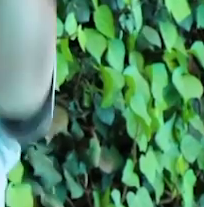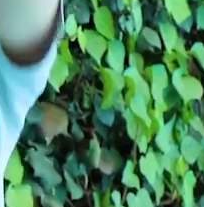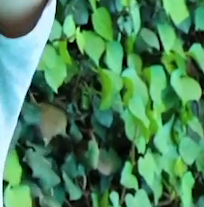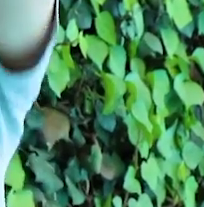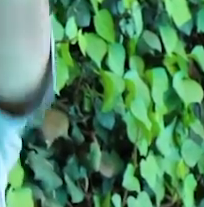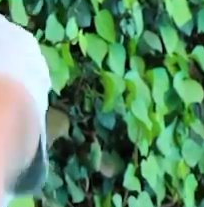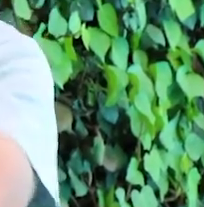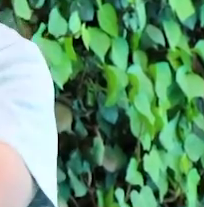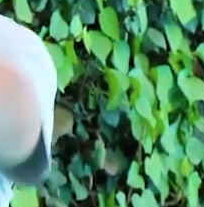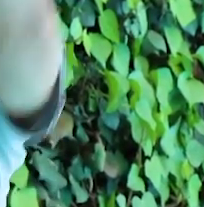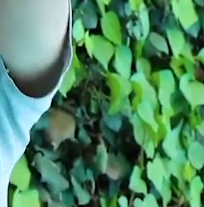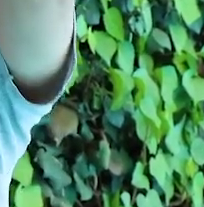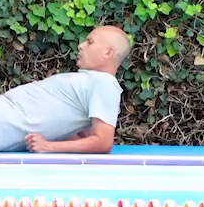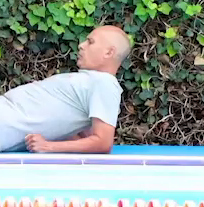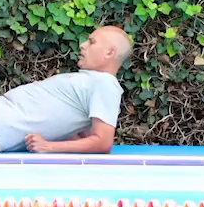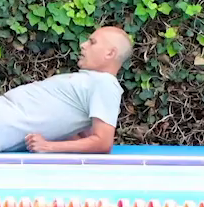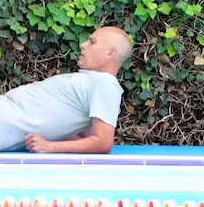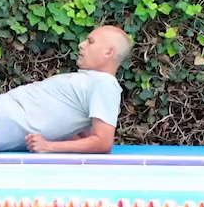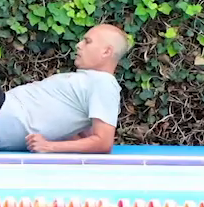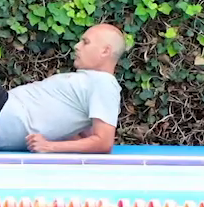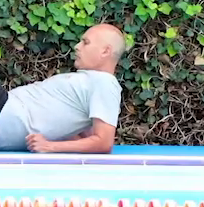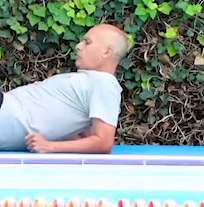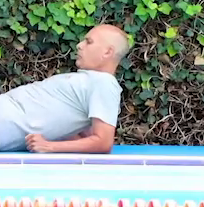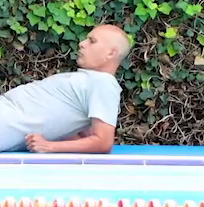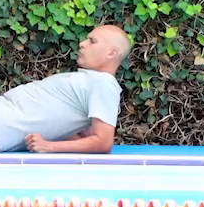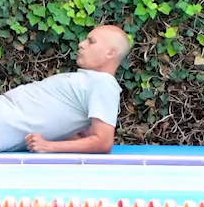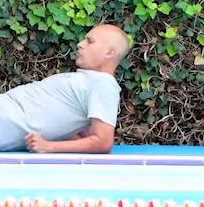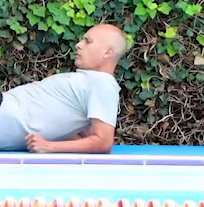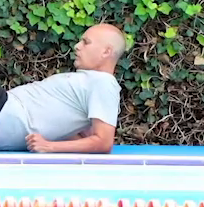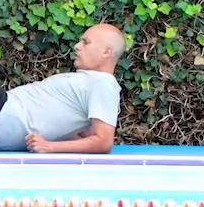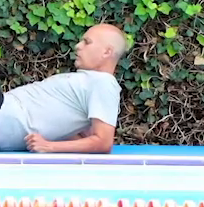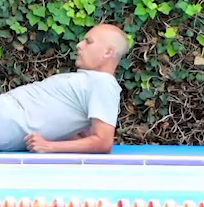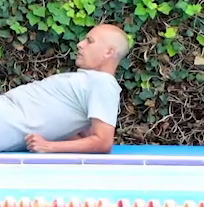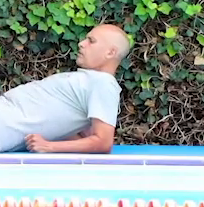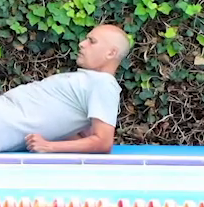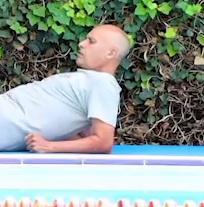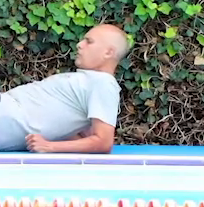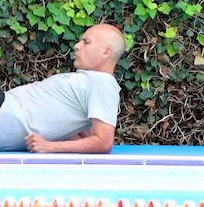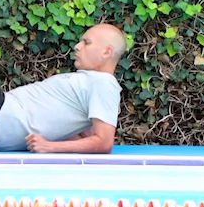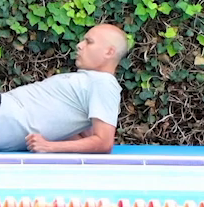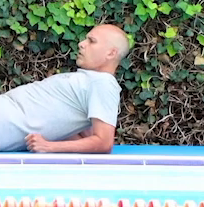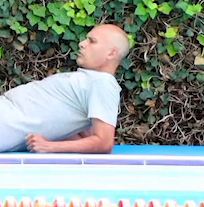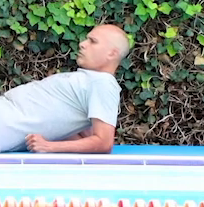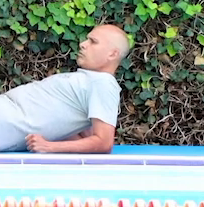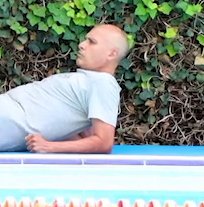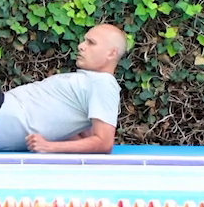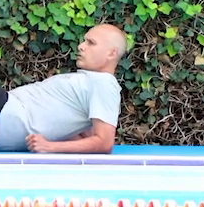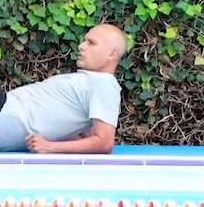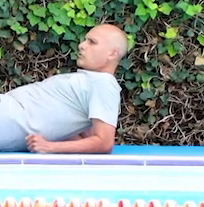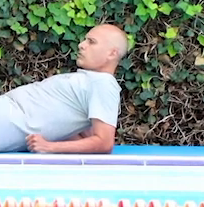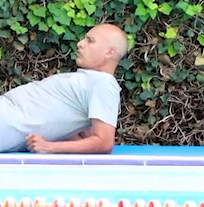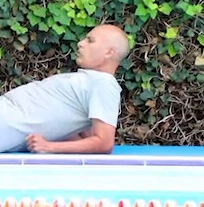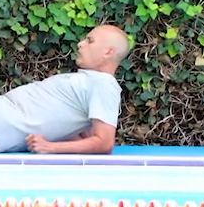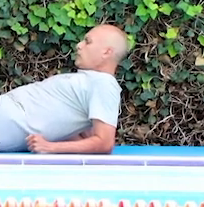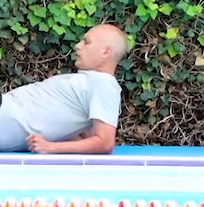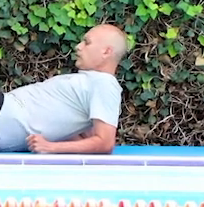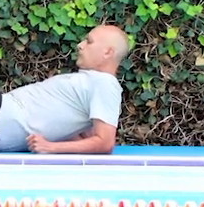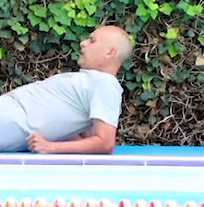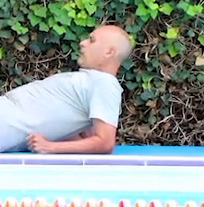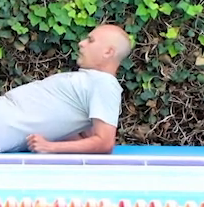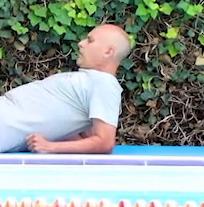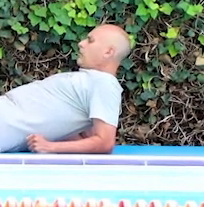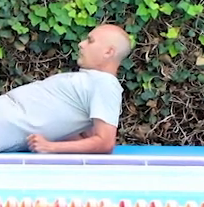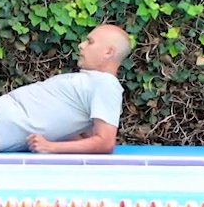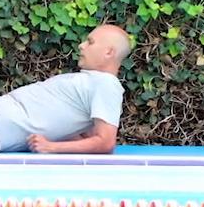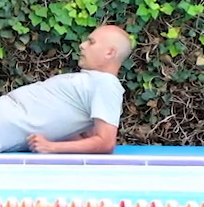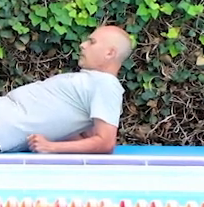diez veces la otra pierna. Una, dos, tres, cuatro, cinco, seis.